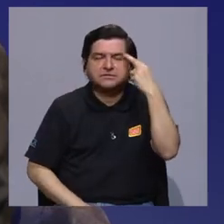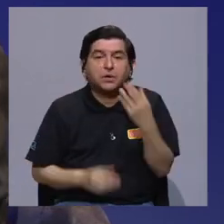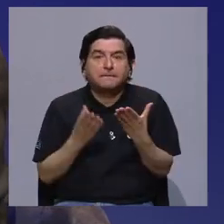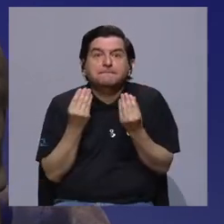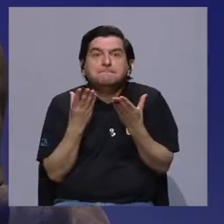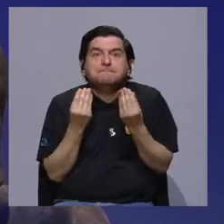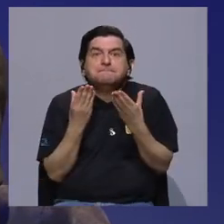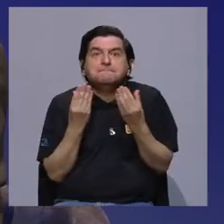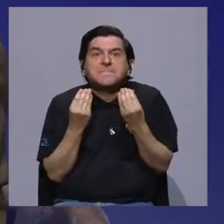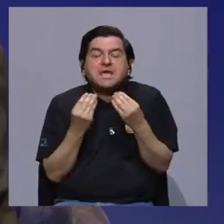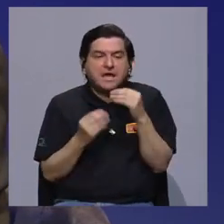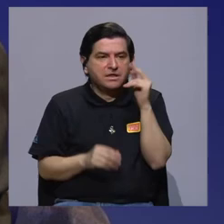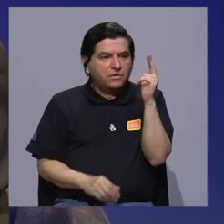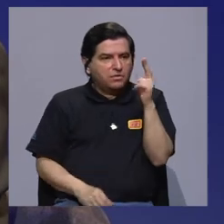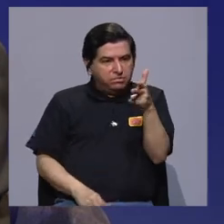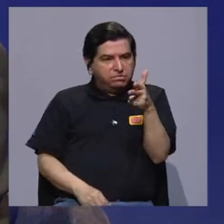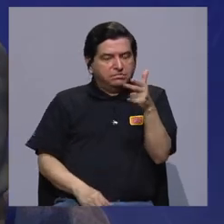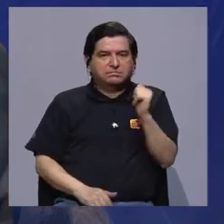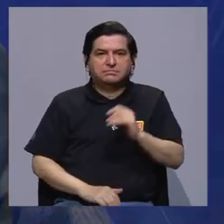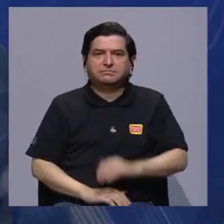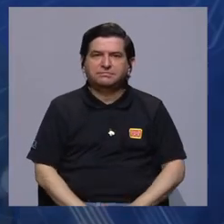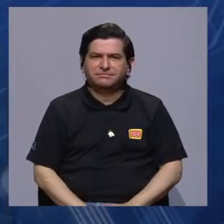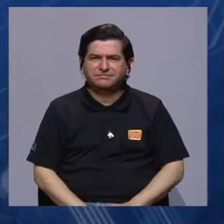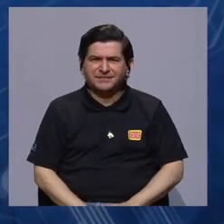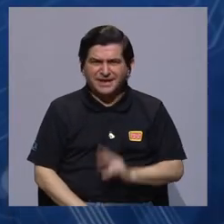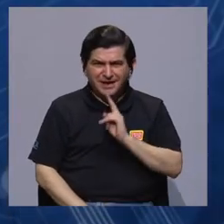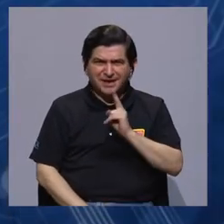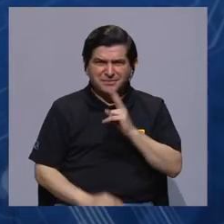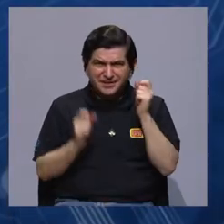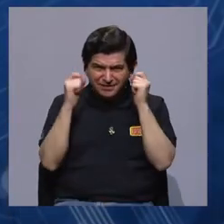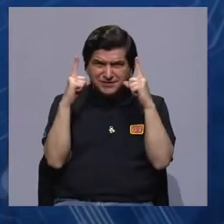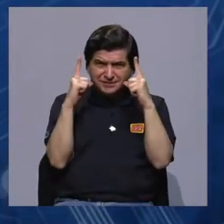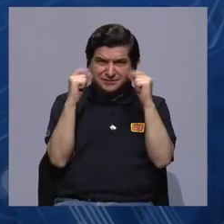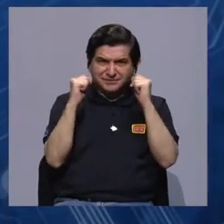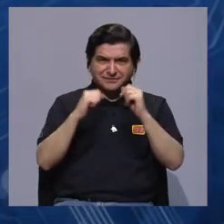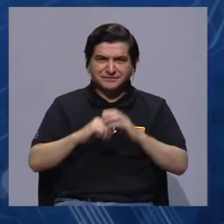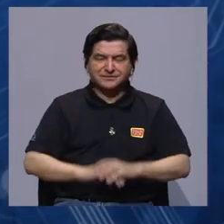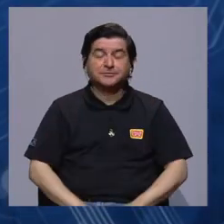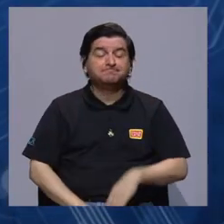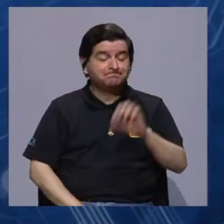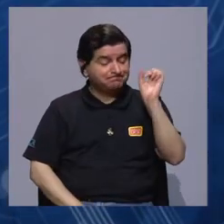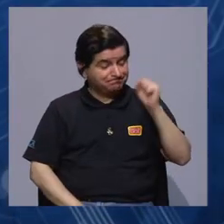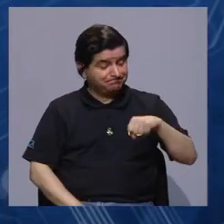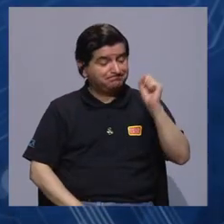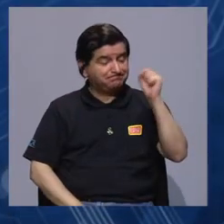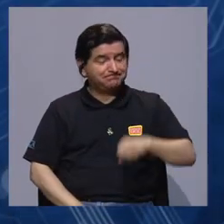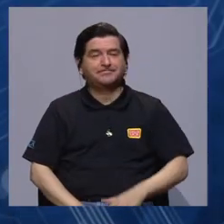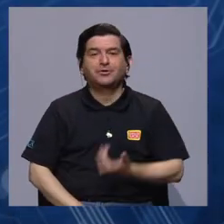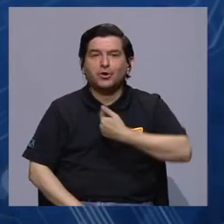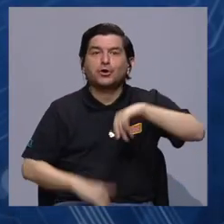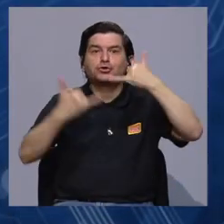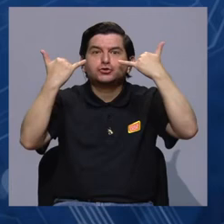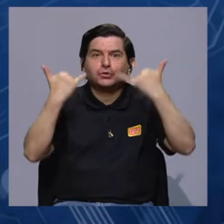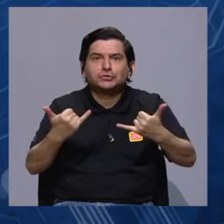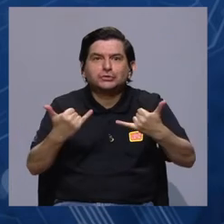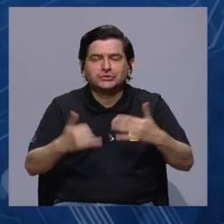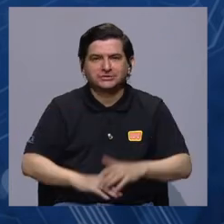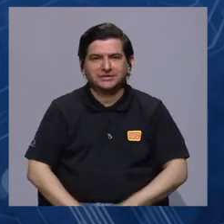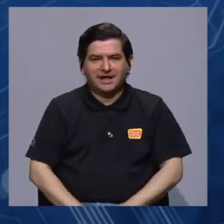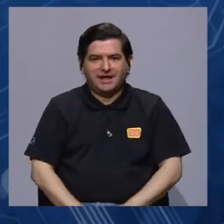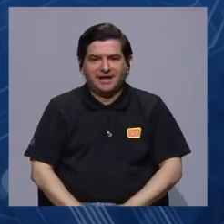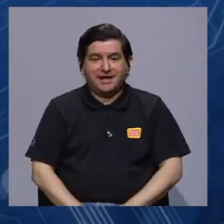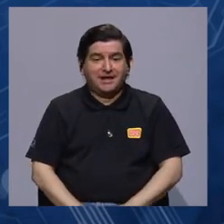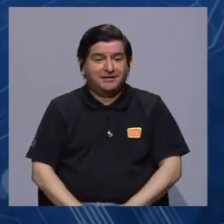ese miedo que le tienen a las cámaras. Las cámaras. Es realmente impresionante. Sí, es impresionante. Y eso que estamos ya súper,